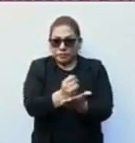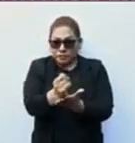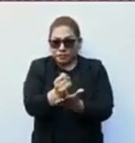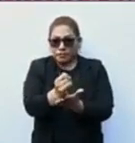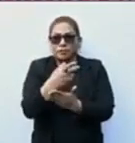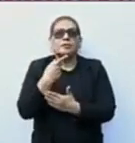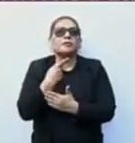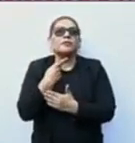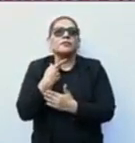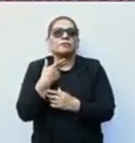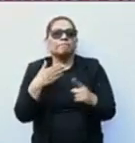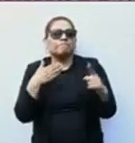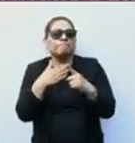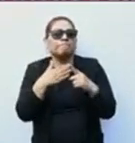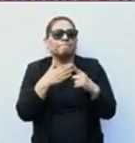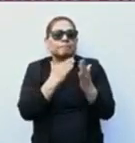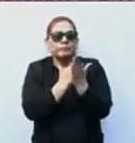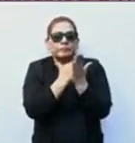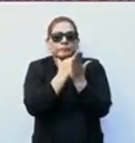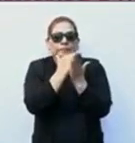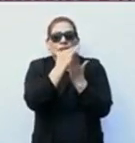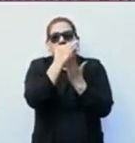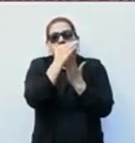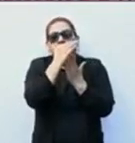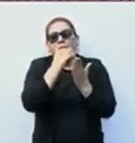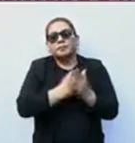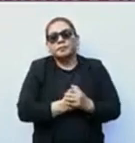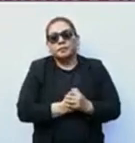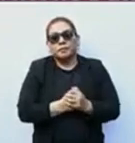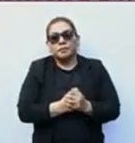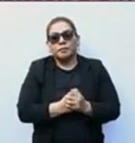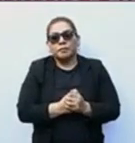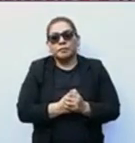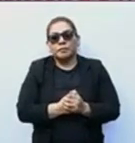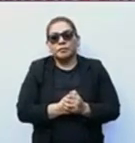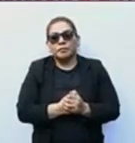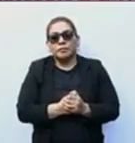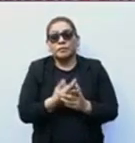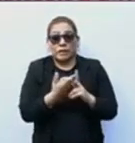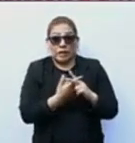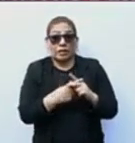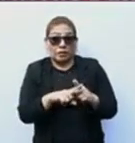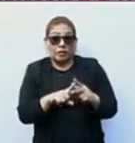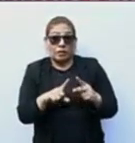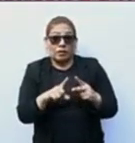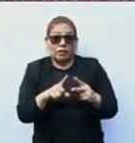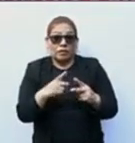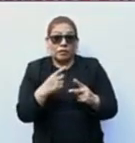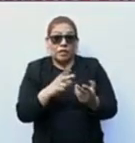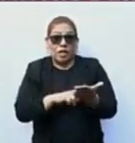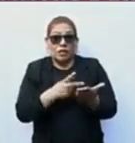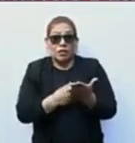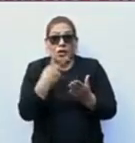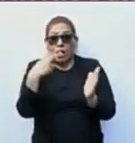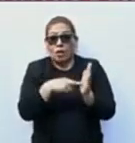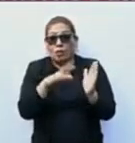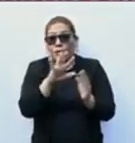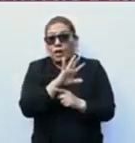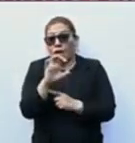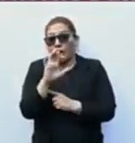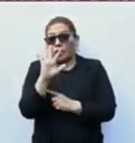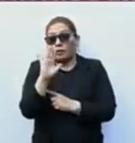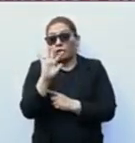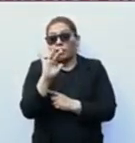decidida de aumentos a esta pensión. La pensión al inicio del gobierno se duplicó a dos mil quinientos cincuenta.